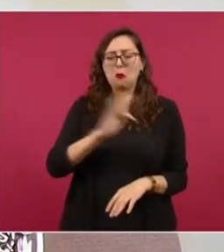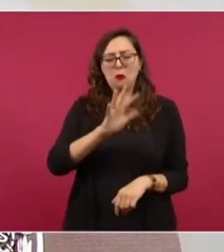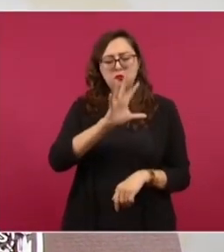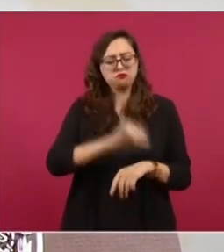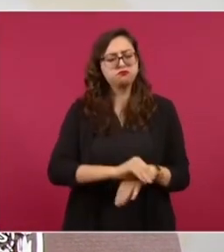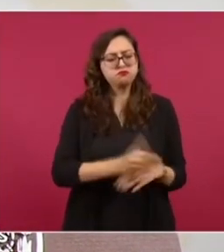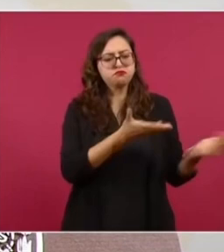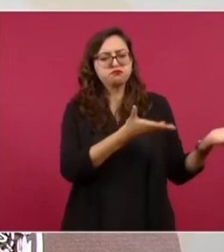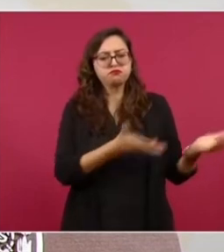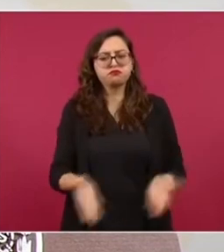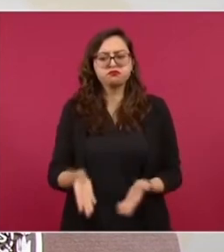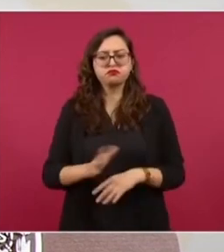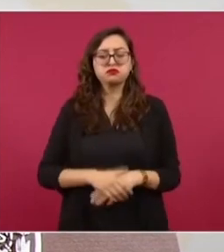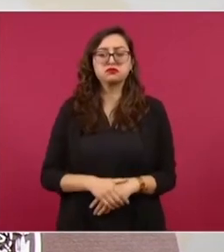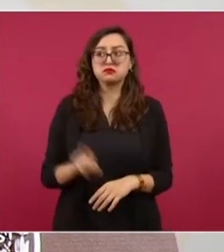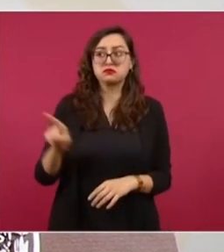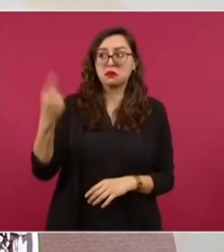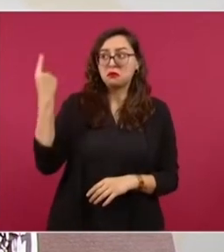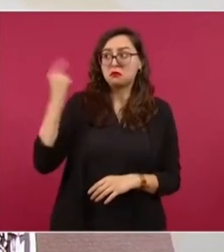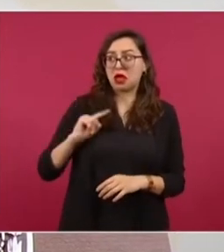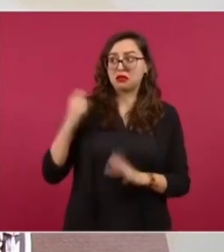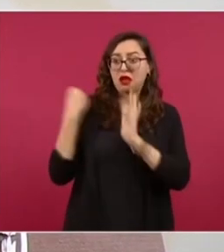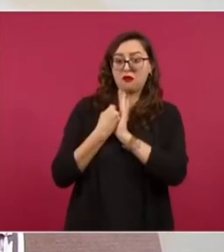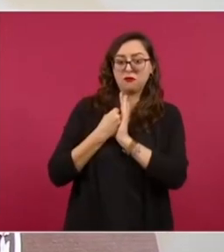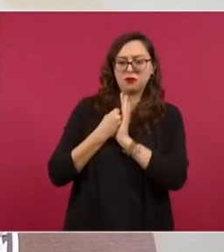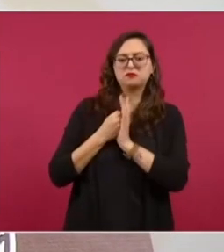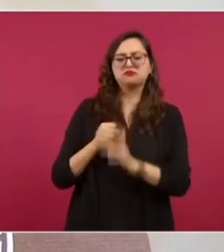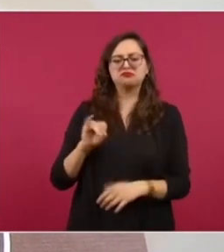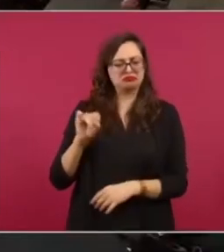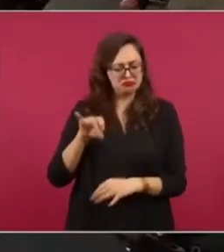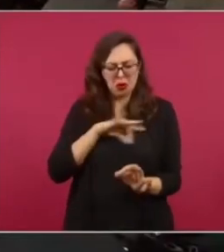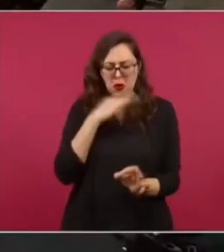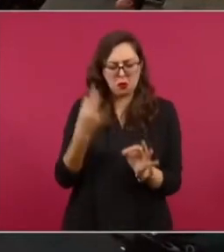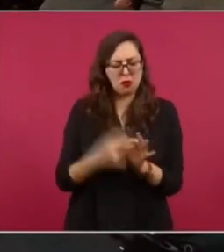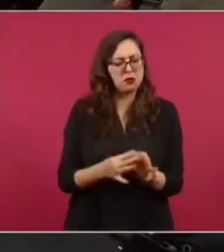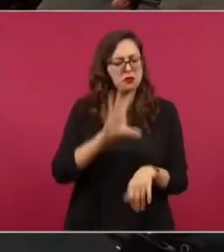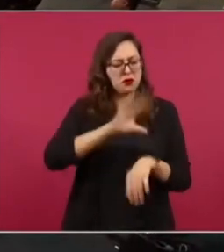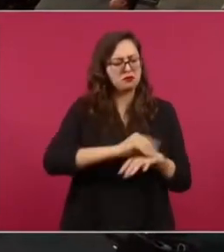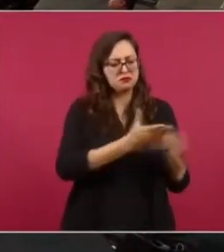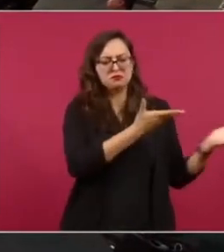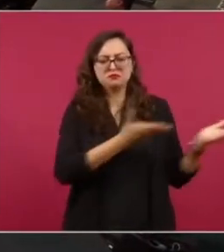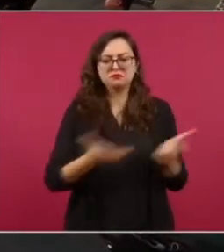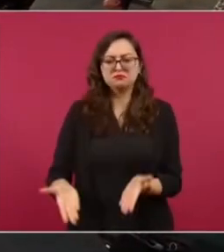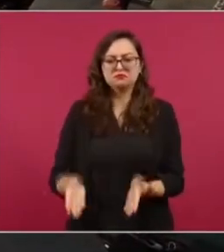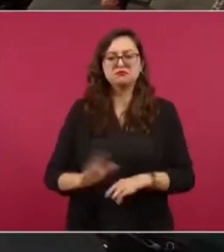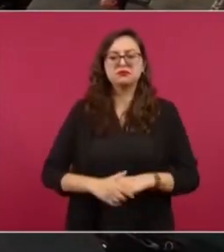exige cumpliría yo con eso